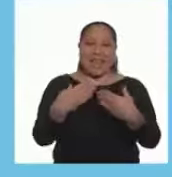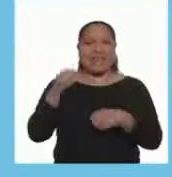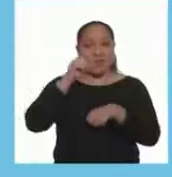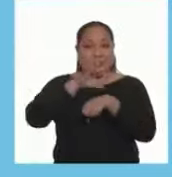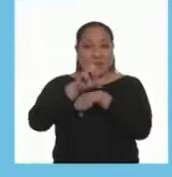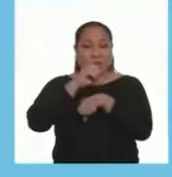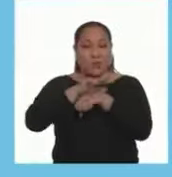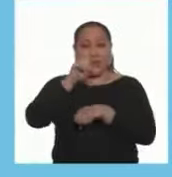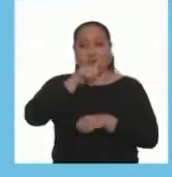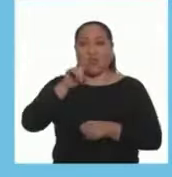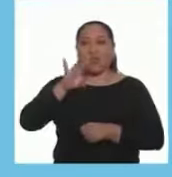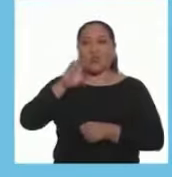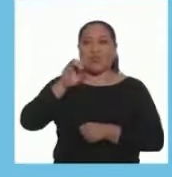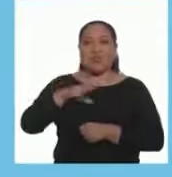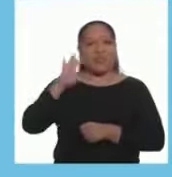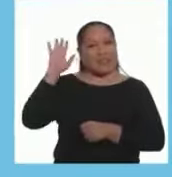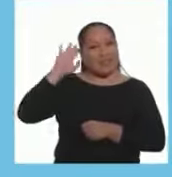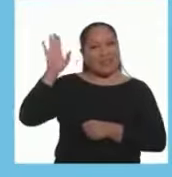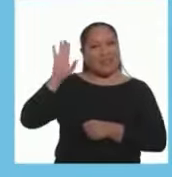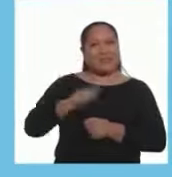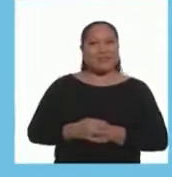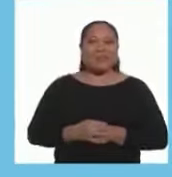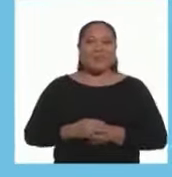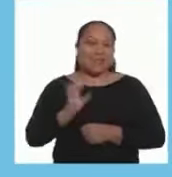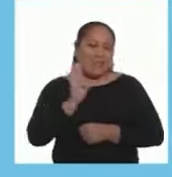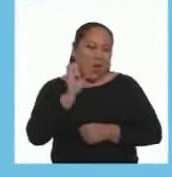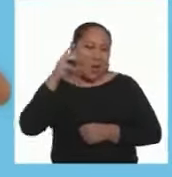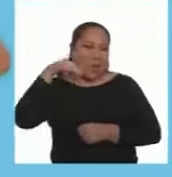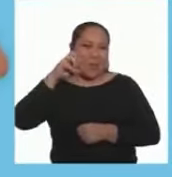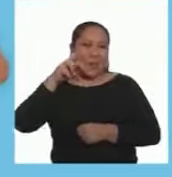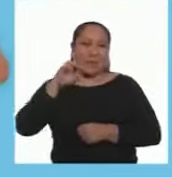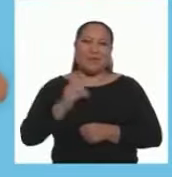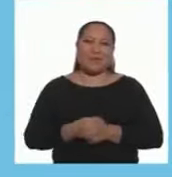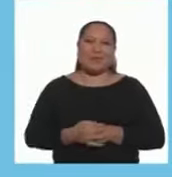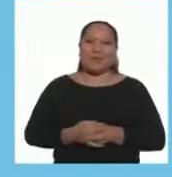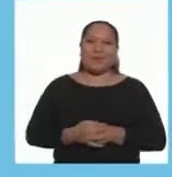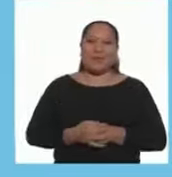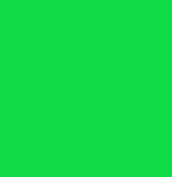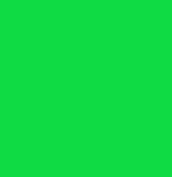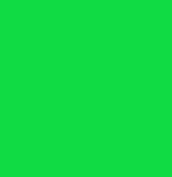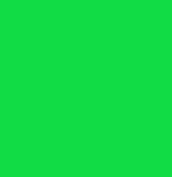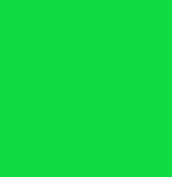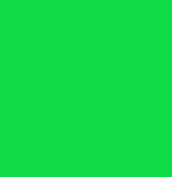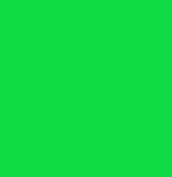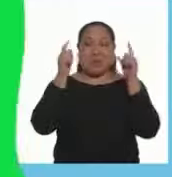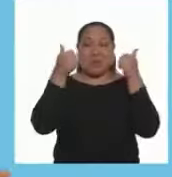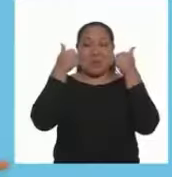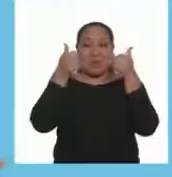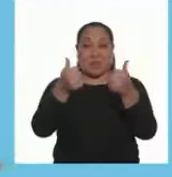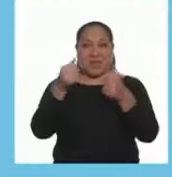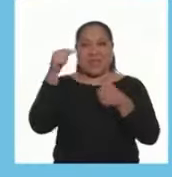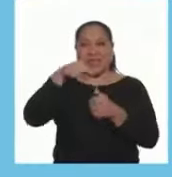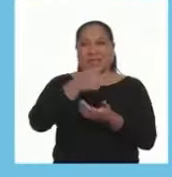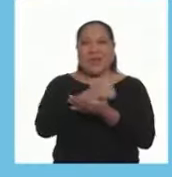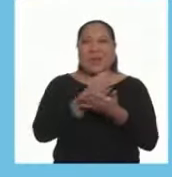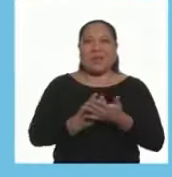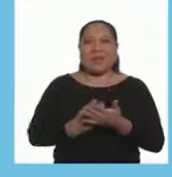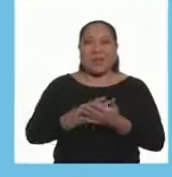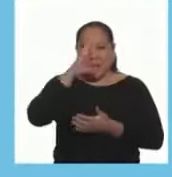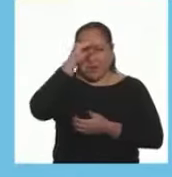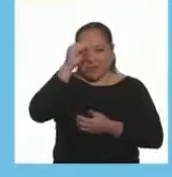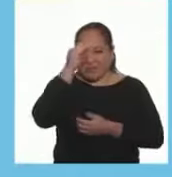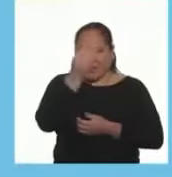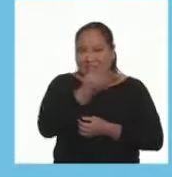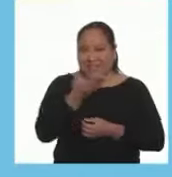Muchas gracias Por la sugerencia Suced Hasta pronto Chao Memo Que increíble